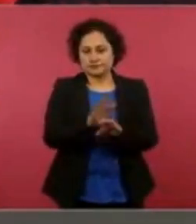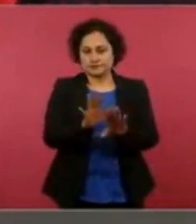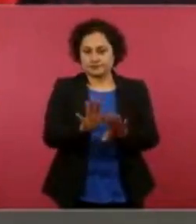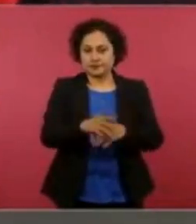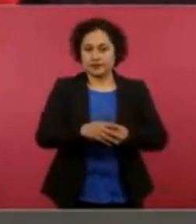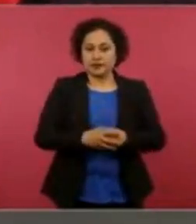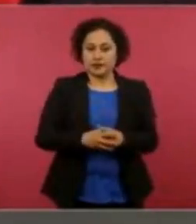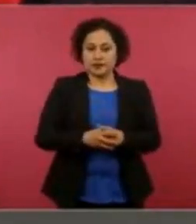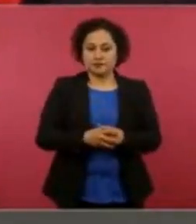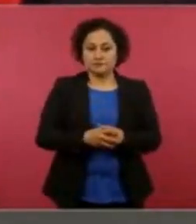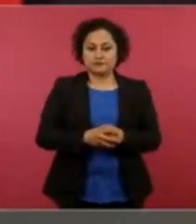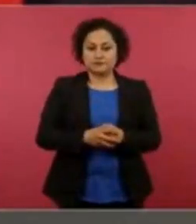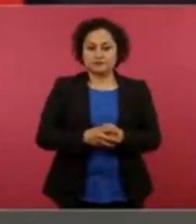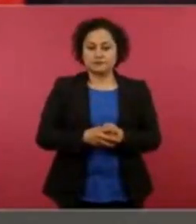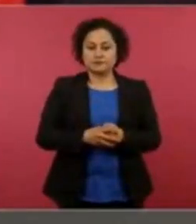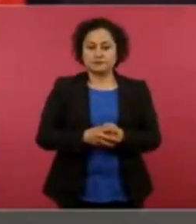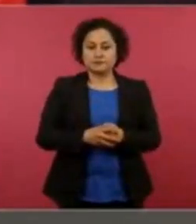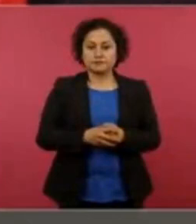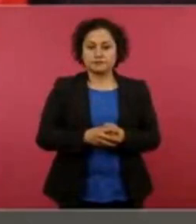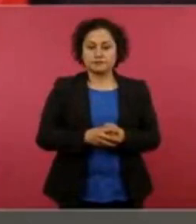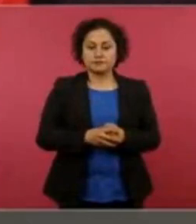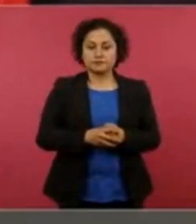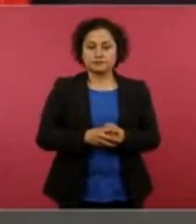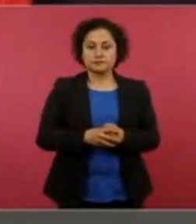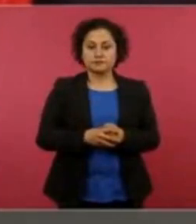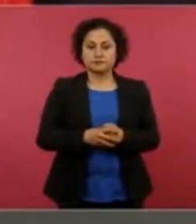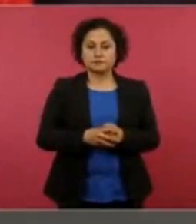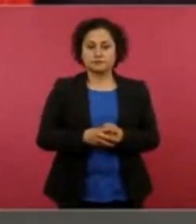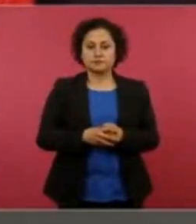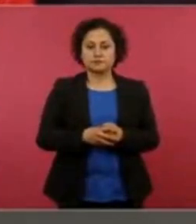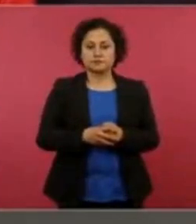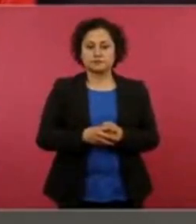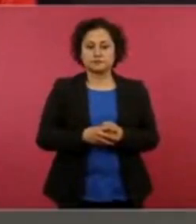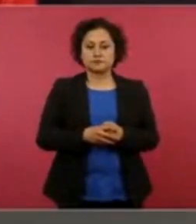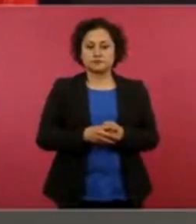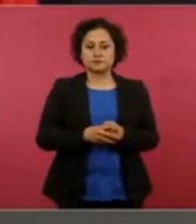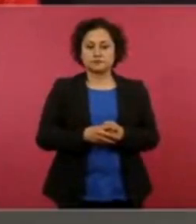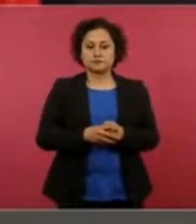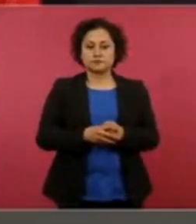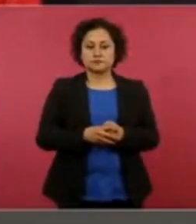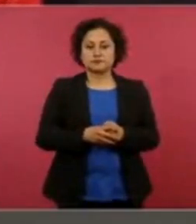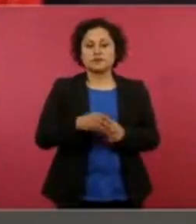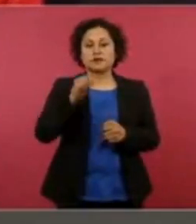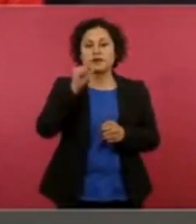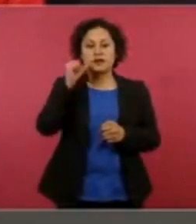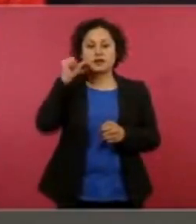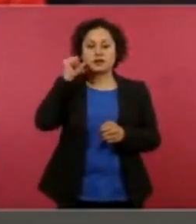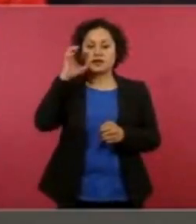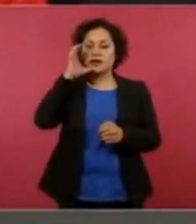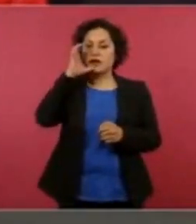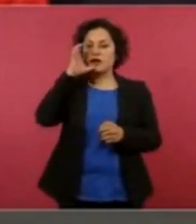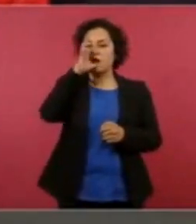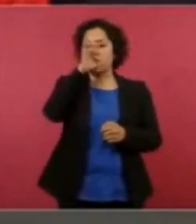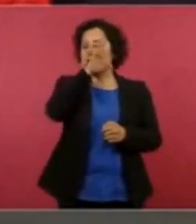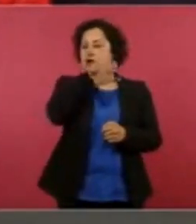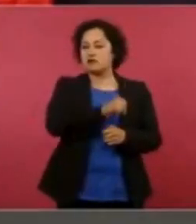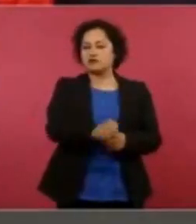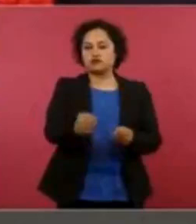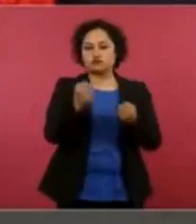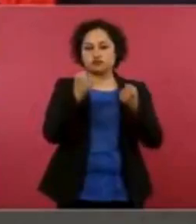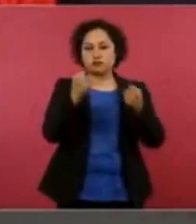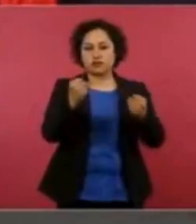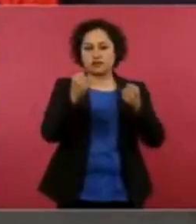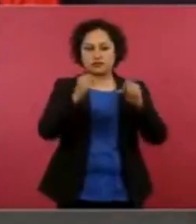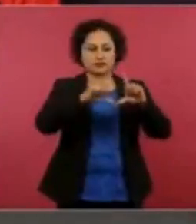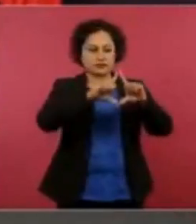fue muy intenso el calor ayer en todo el país, aquí